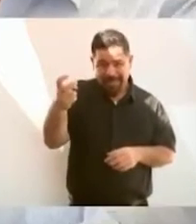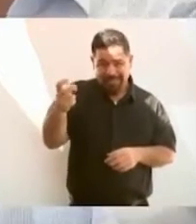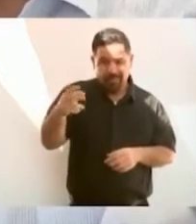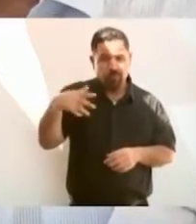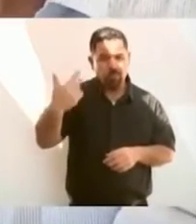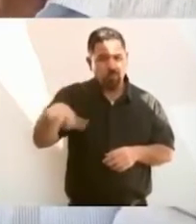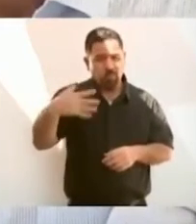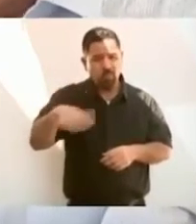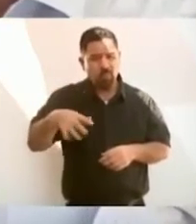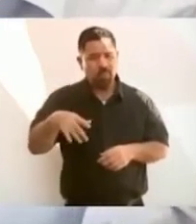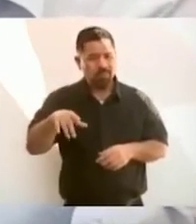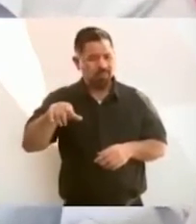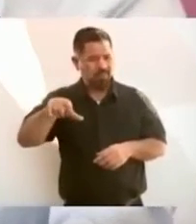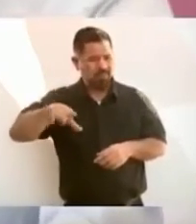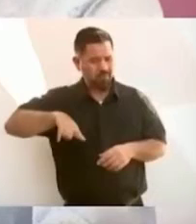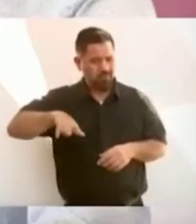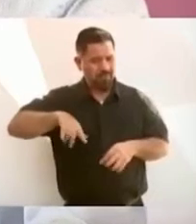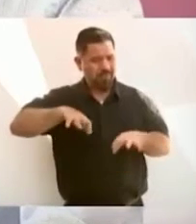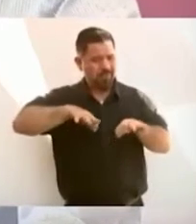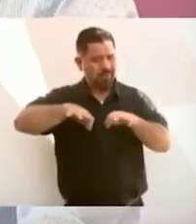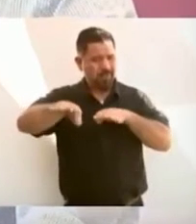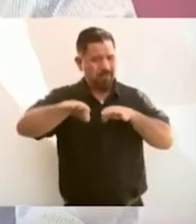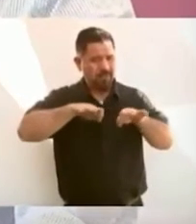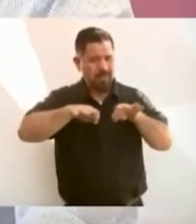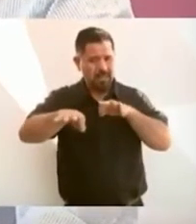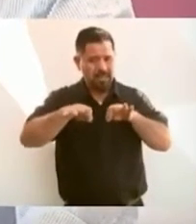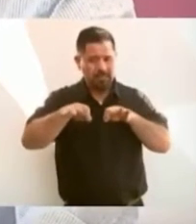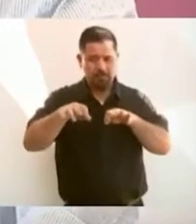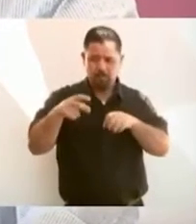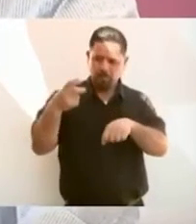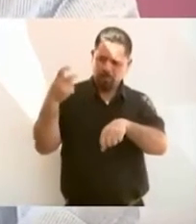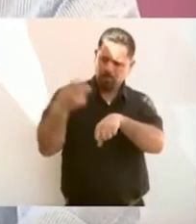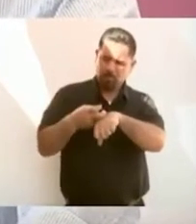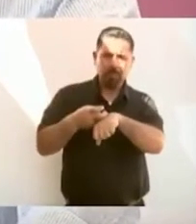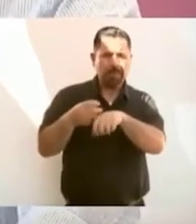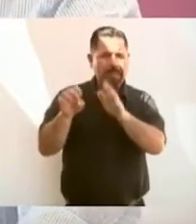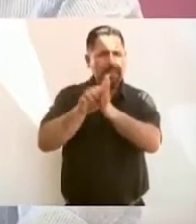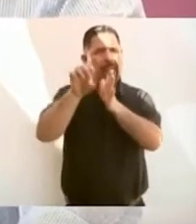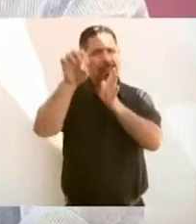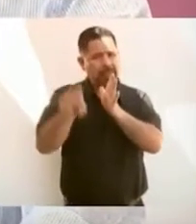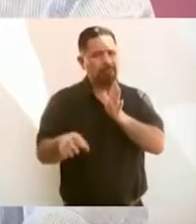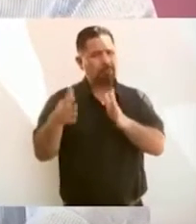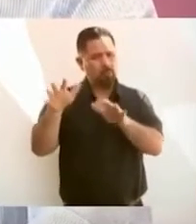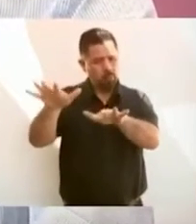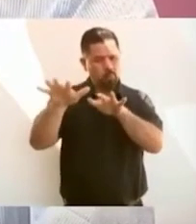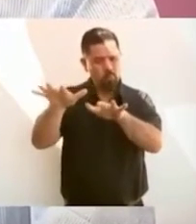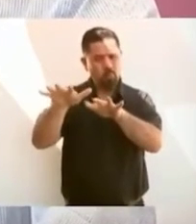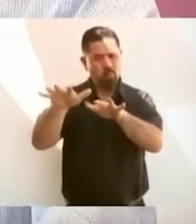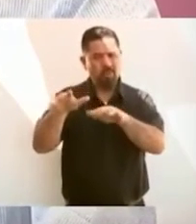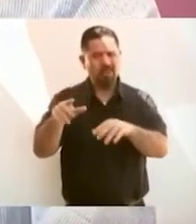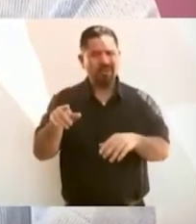servidor público ejemplar, una gente